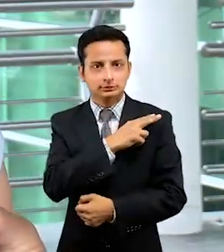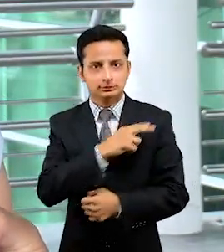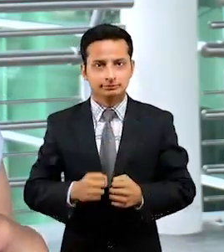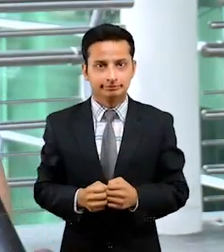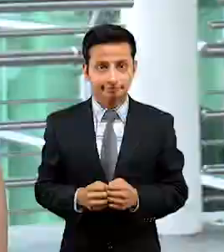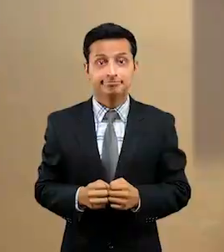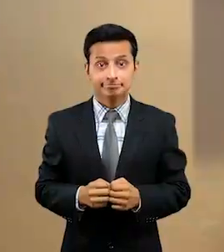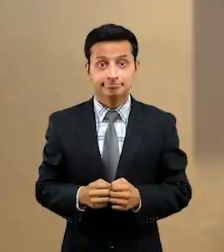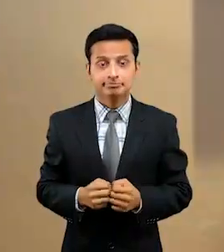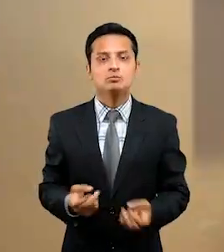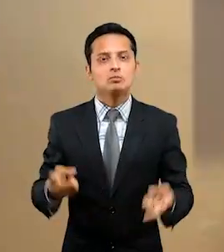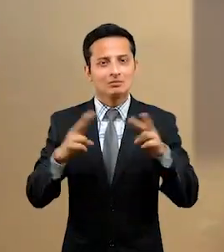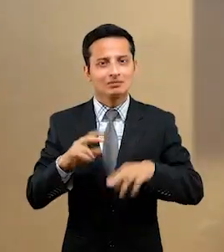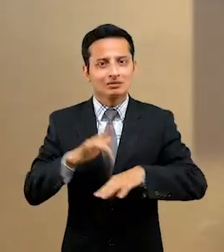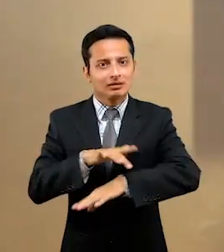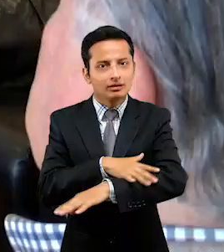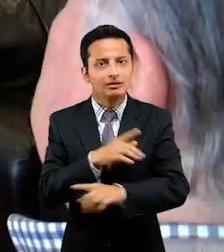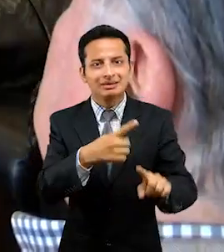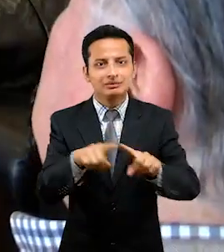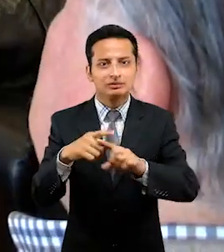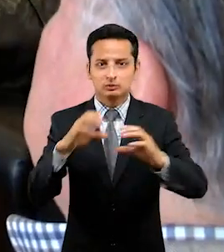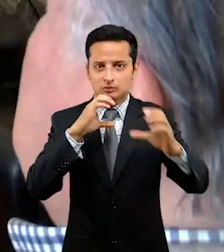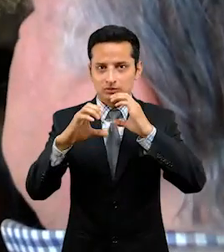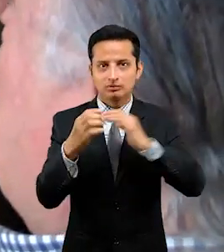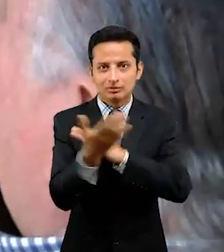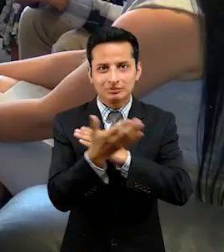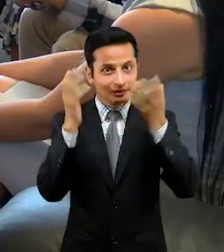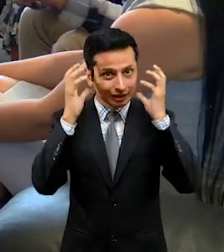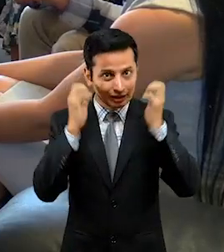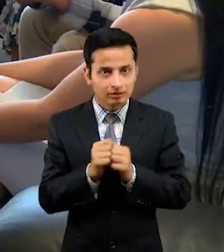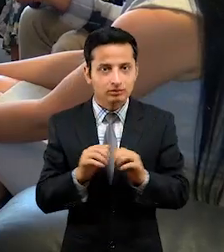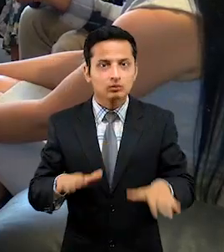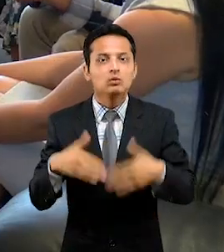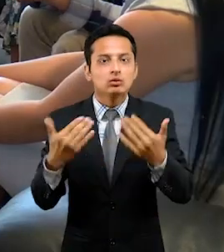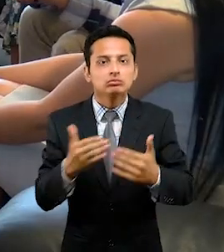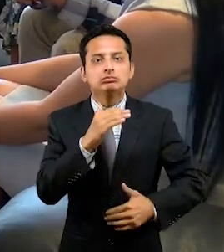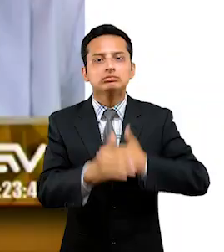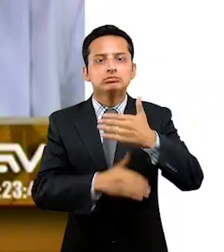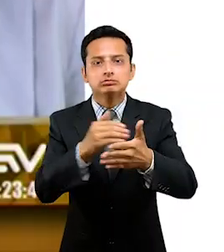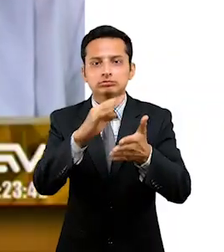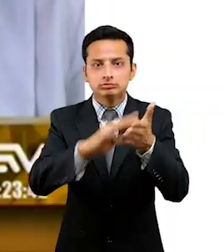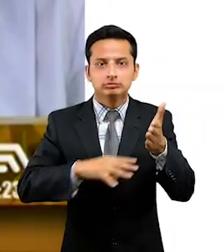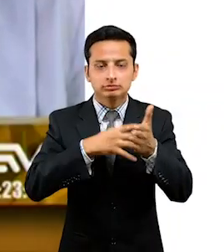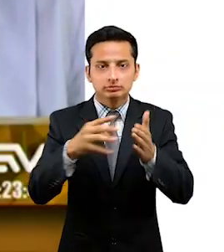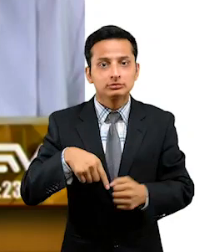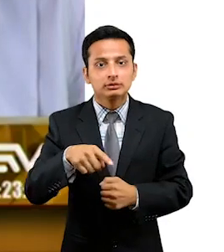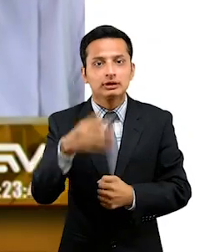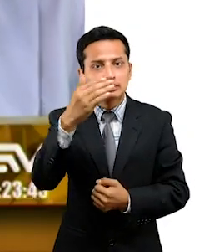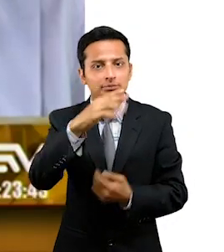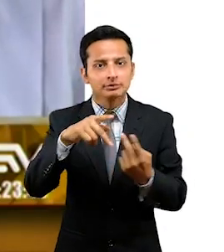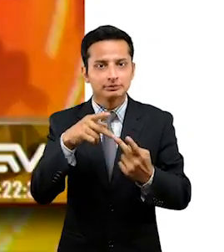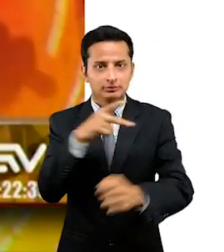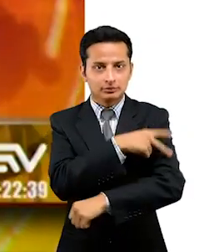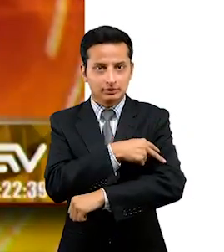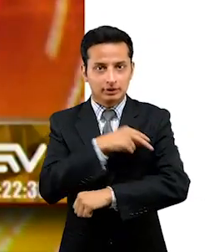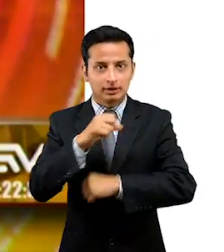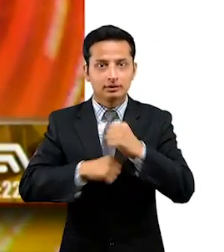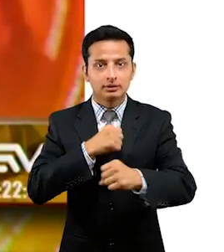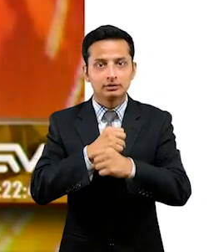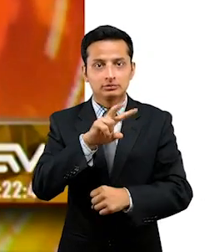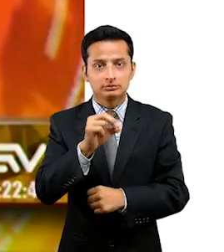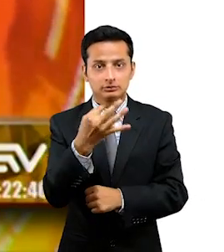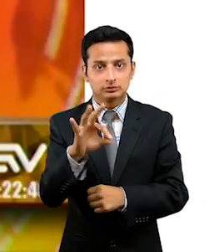con la SPOL. Además, socializó a través de los medios de comunicación el avance del cronograma electoral de las elecciones